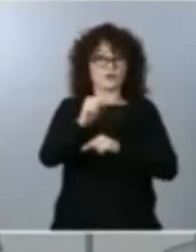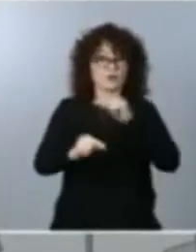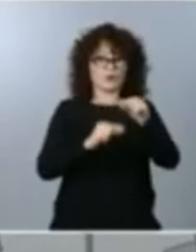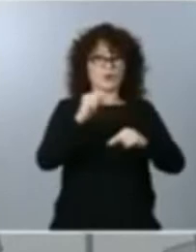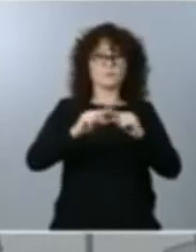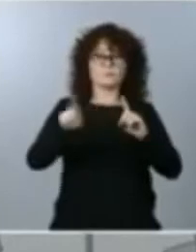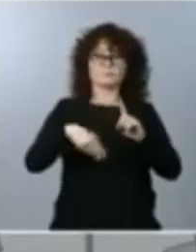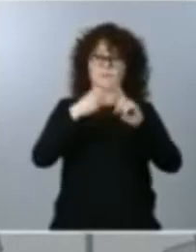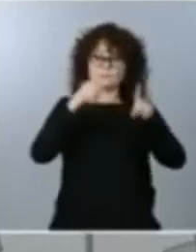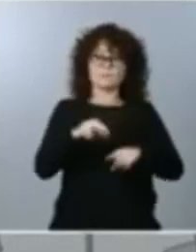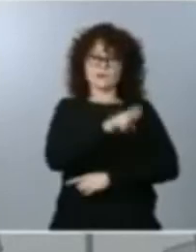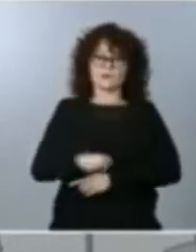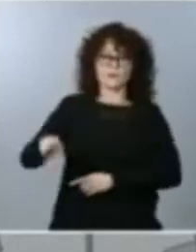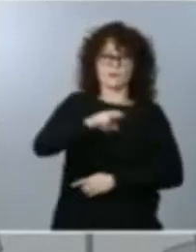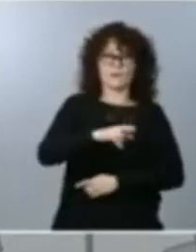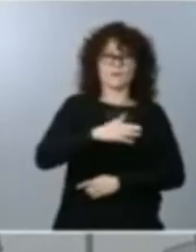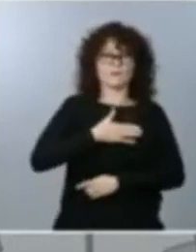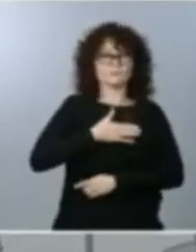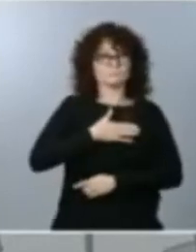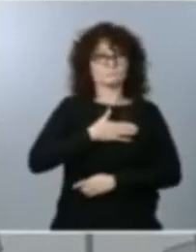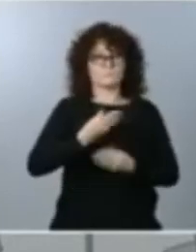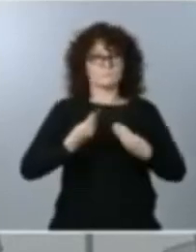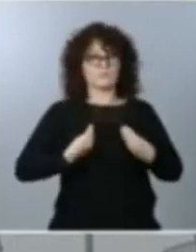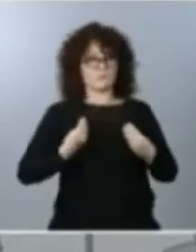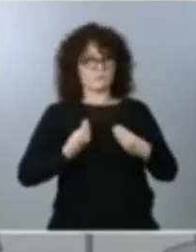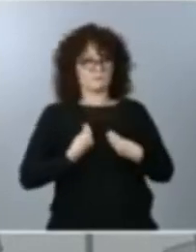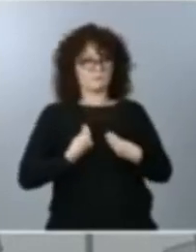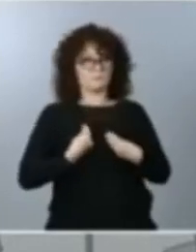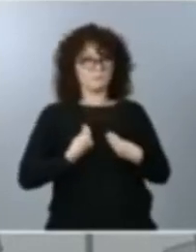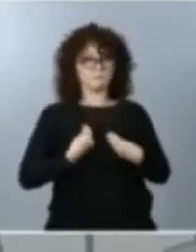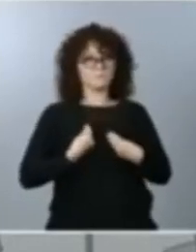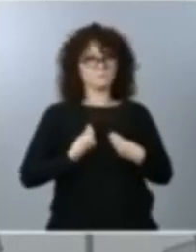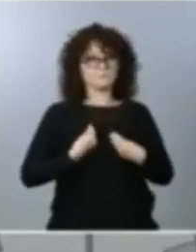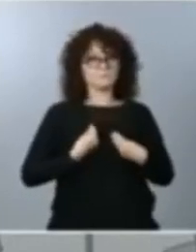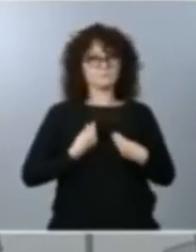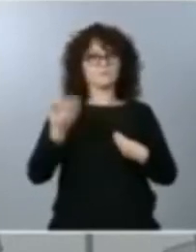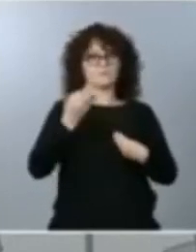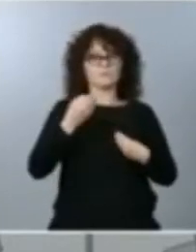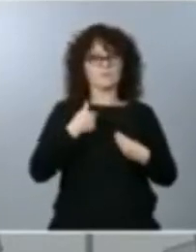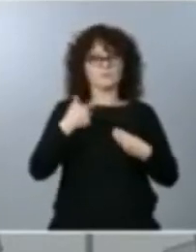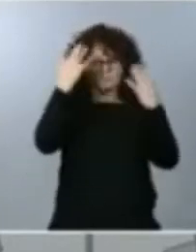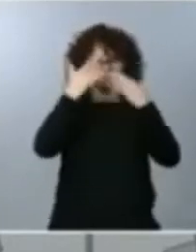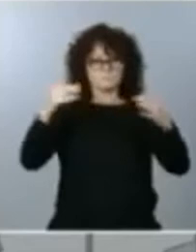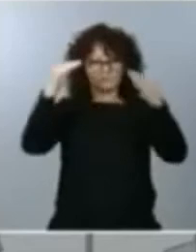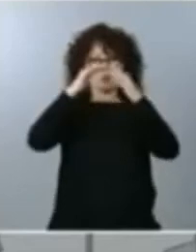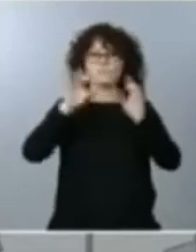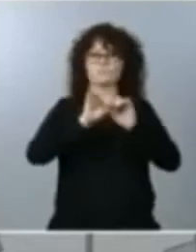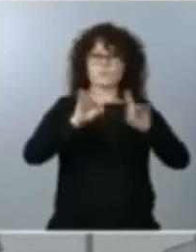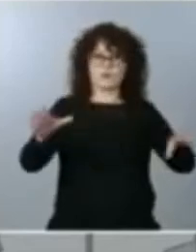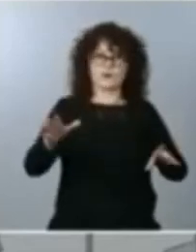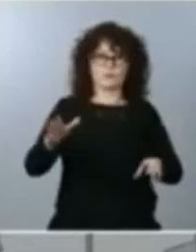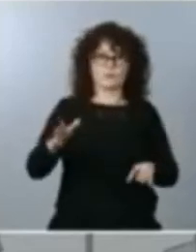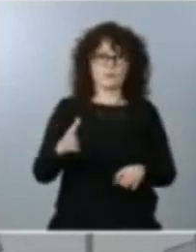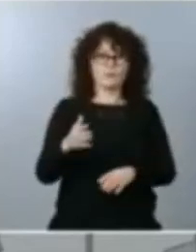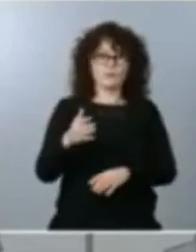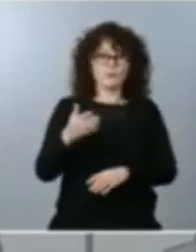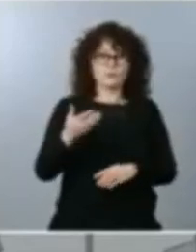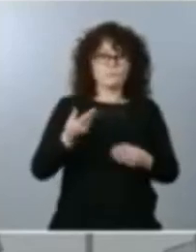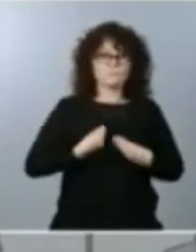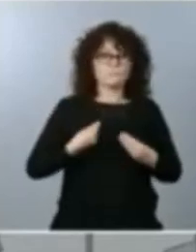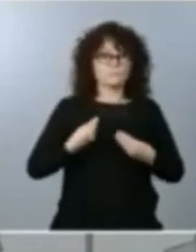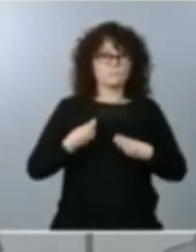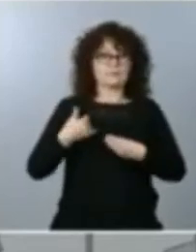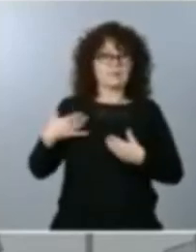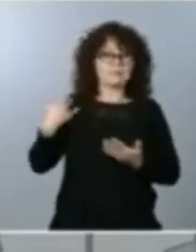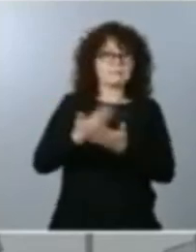vidas. Debemos tener una idea clara. Durante toda nuestra vida, para demostrar a alguien que le queríamos,